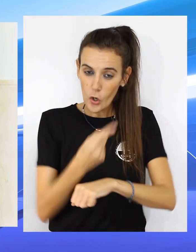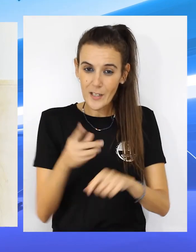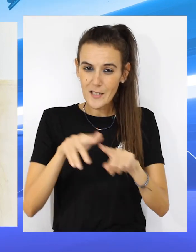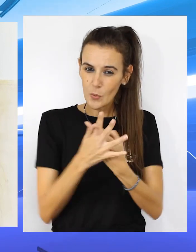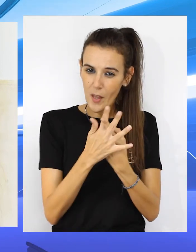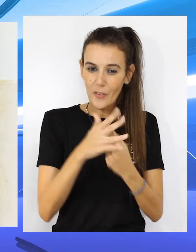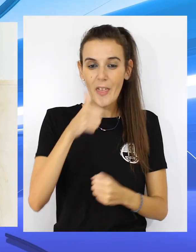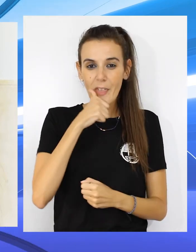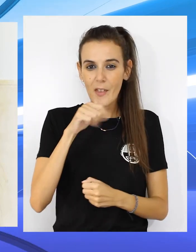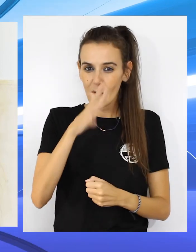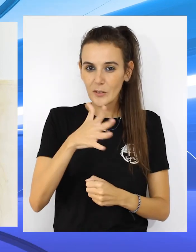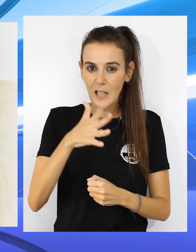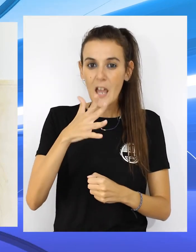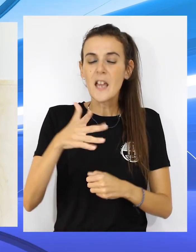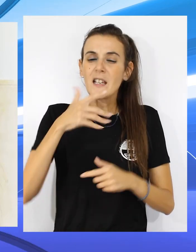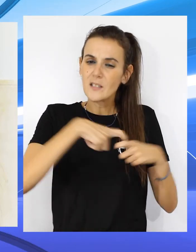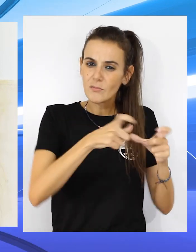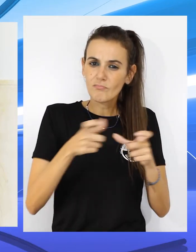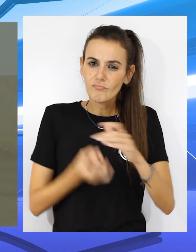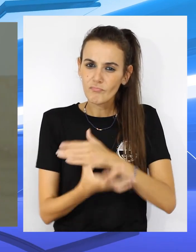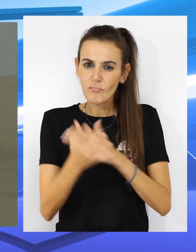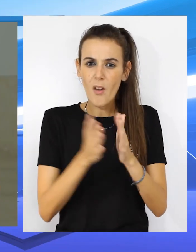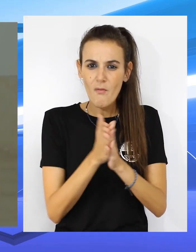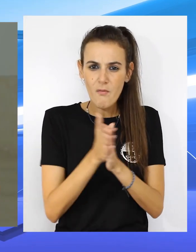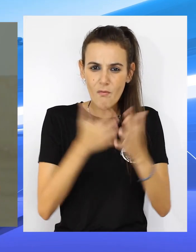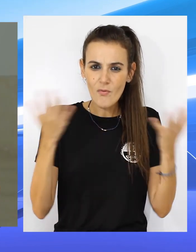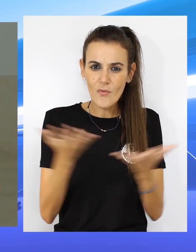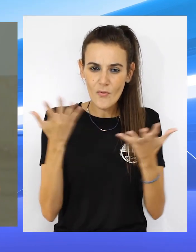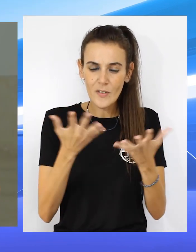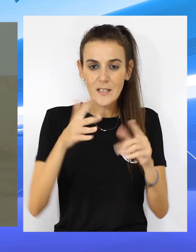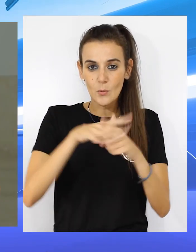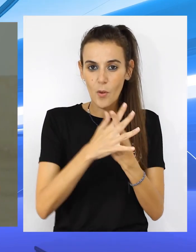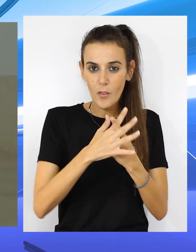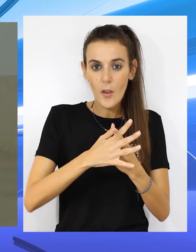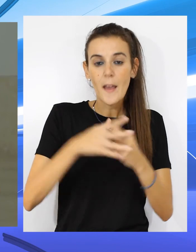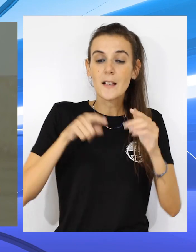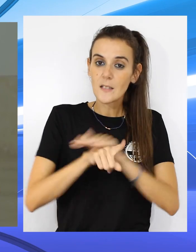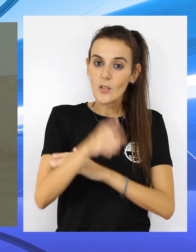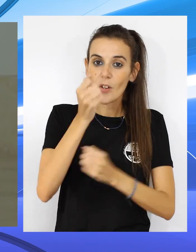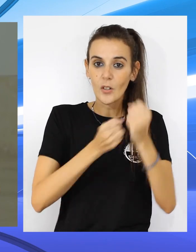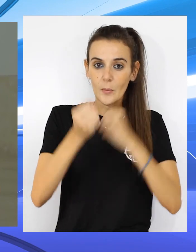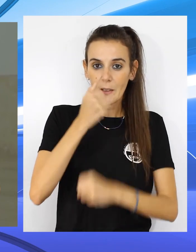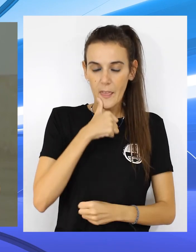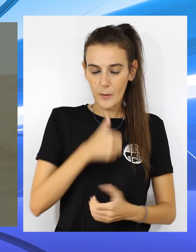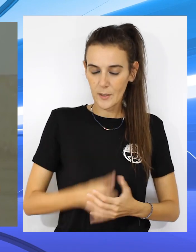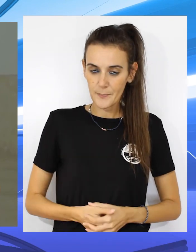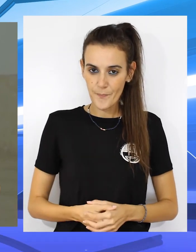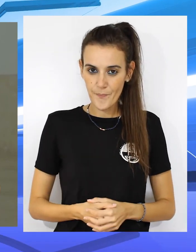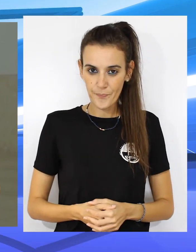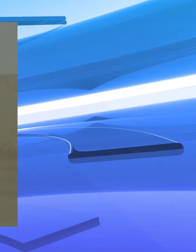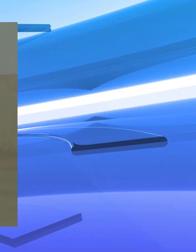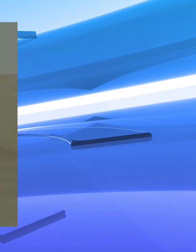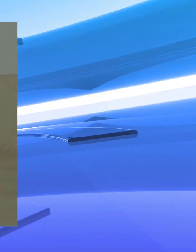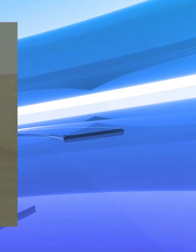la situación de la ciudad y el fomento de nuevos sectores que pueden ser claves en el desarrollo económico de Ceuta.